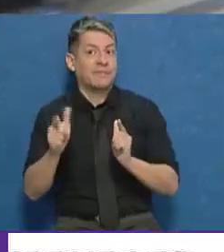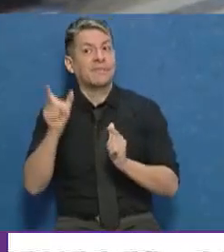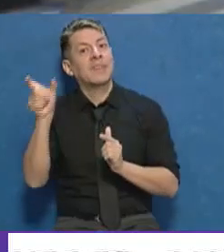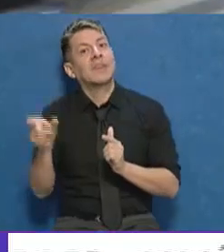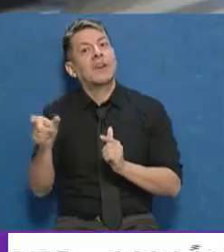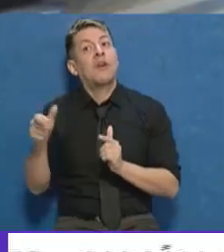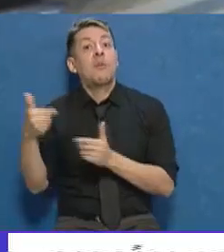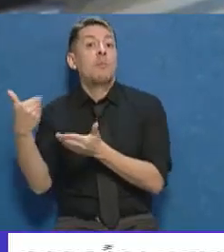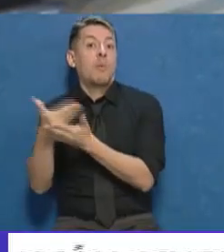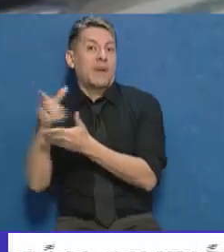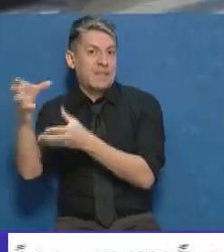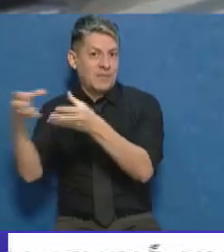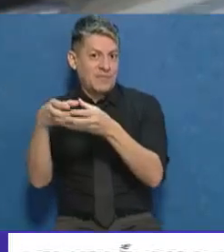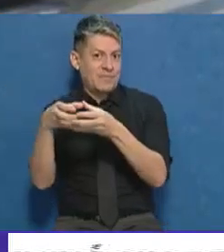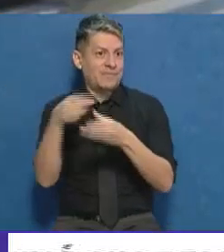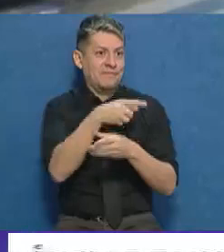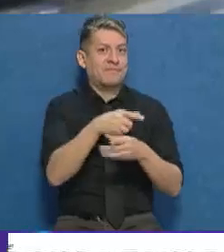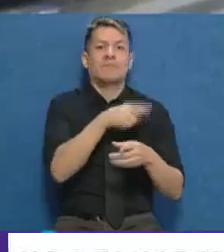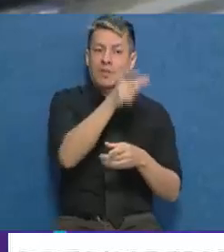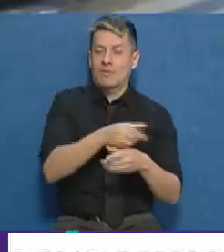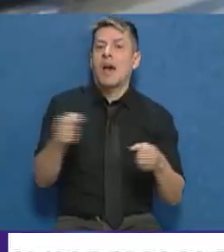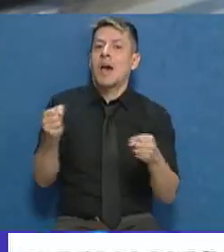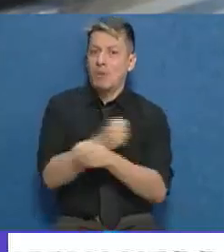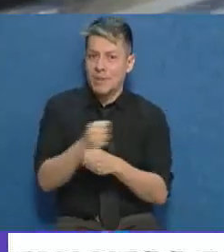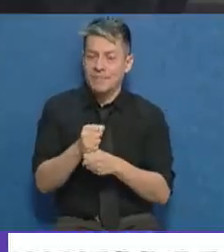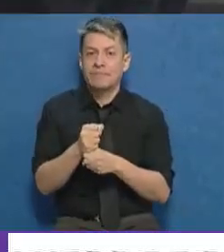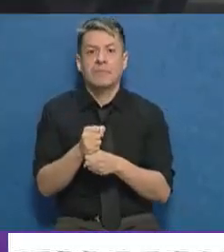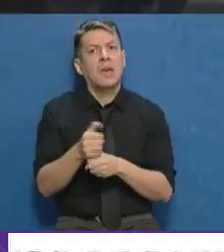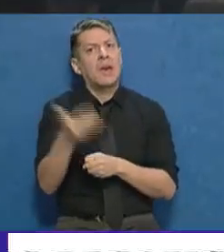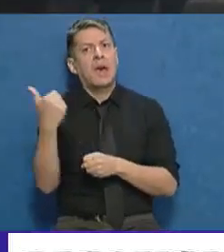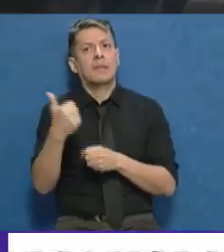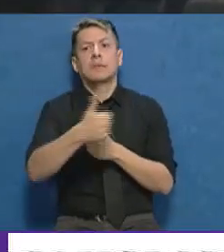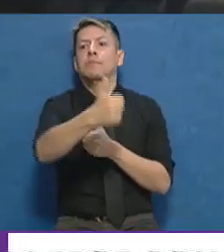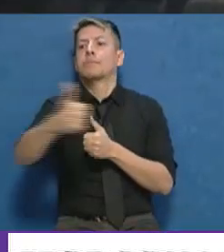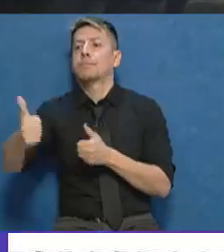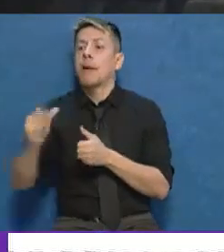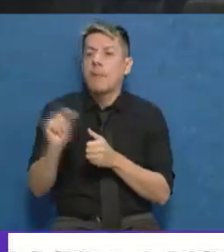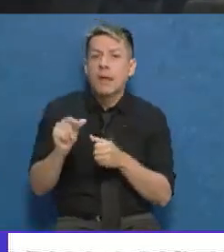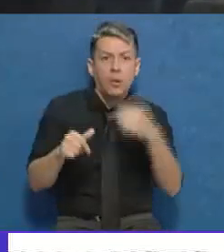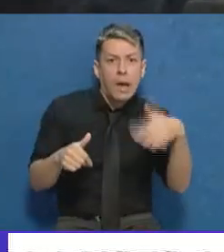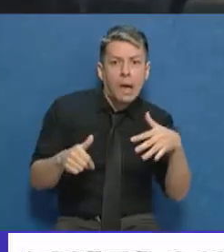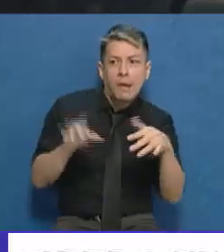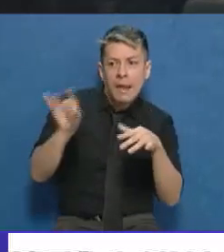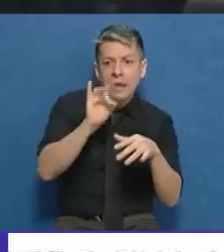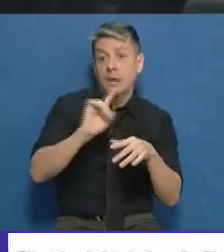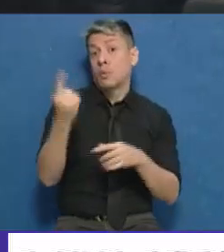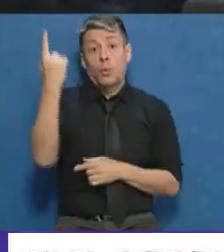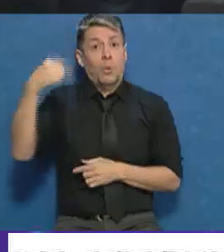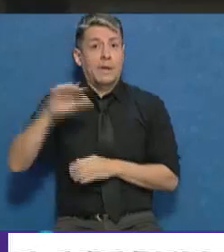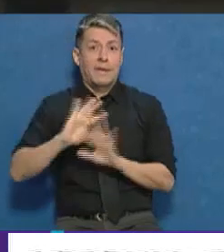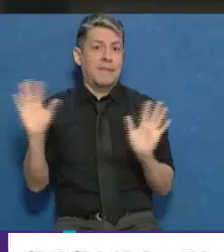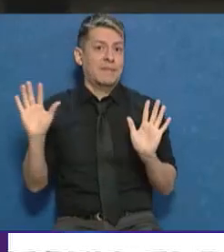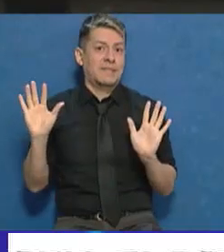y el que concesiona la obra. O sea, no como habitualmente sucede, que quién cobra más barato, quién cobra más caro, pero este da mejores